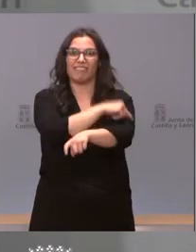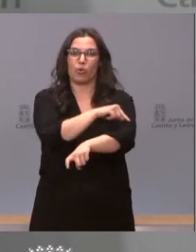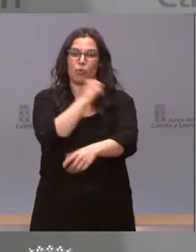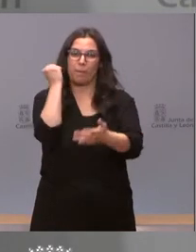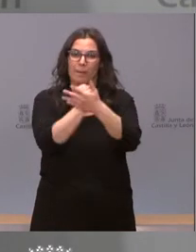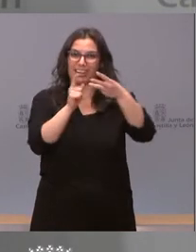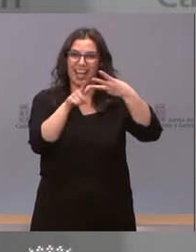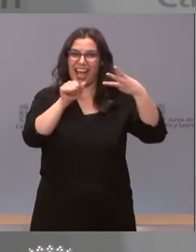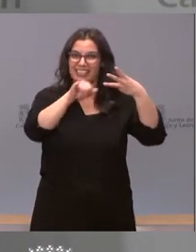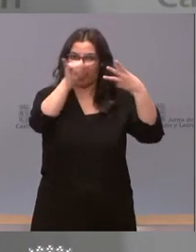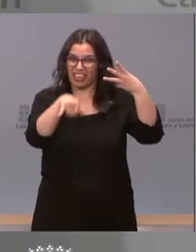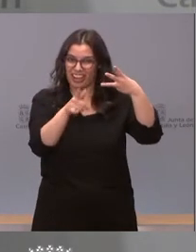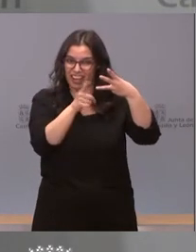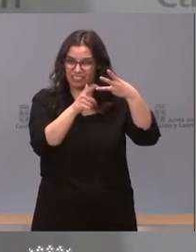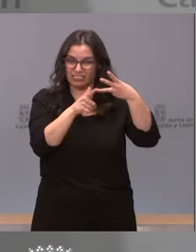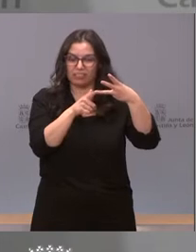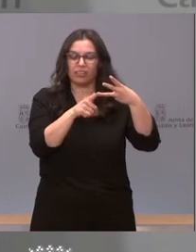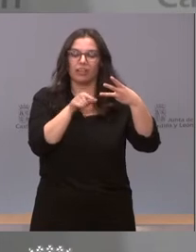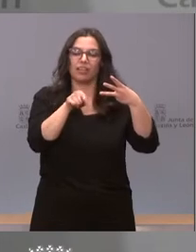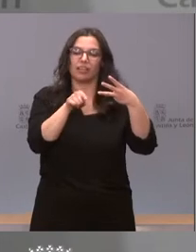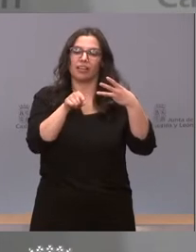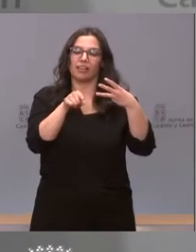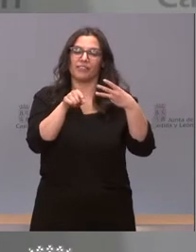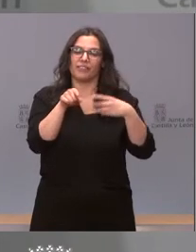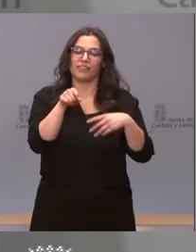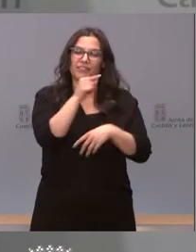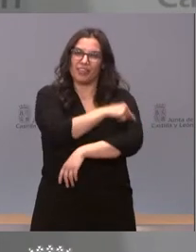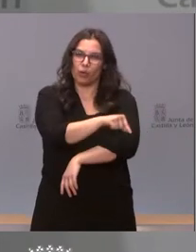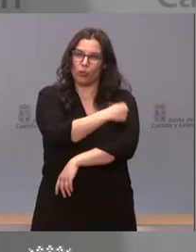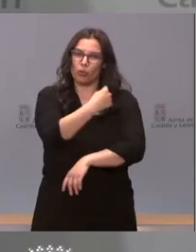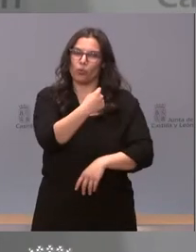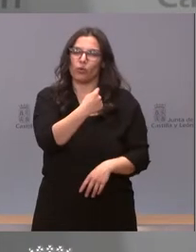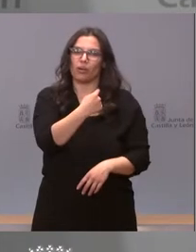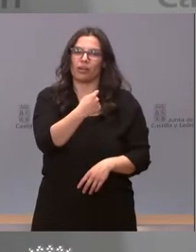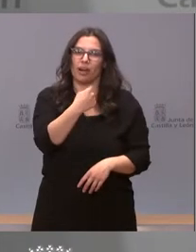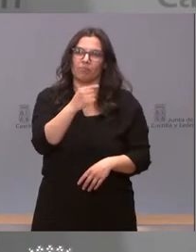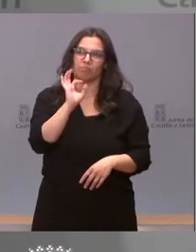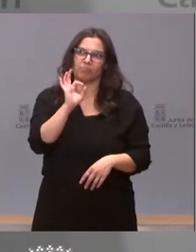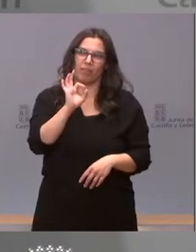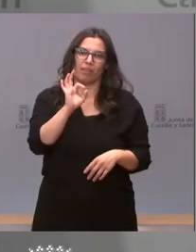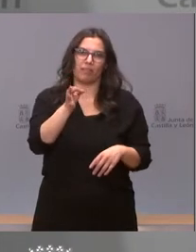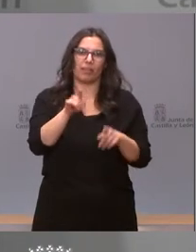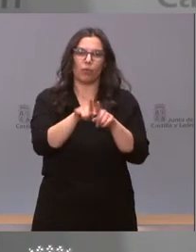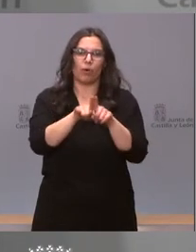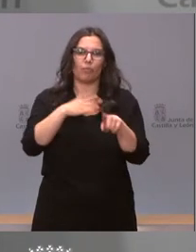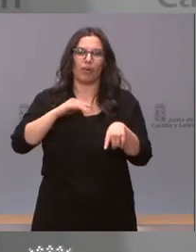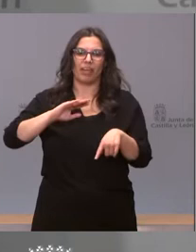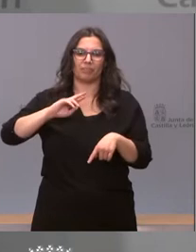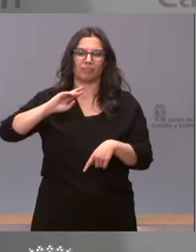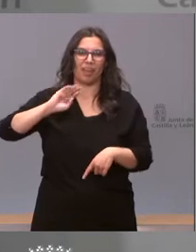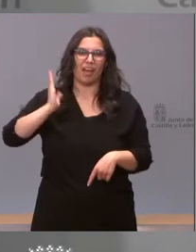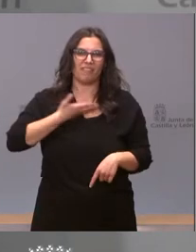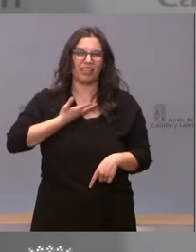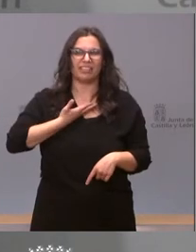vacunación tiene efectos secundarios menores, dolor de cabeza